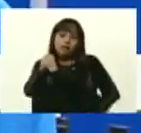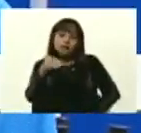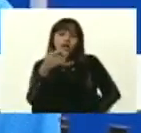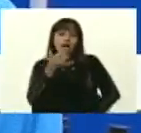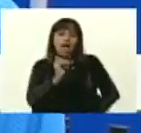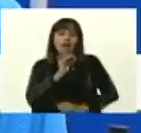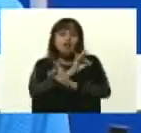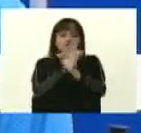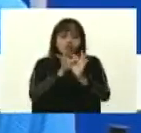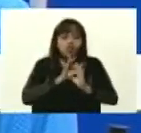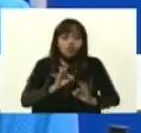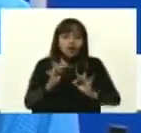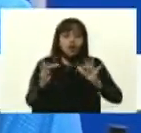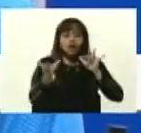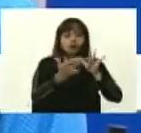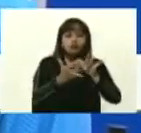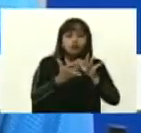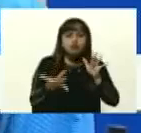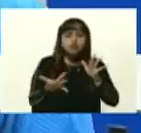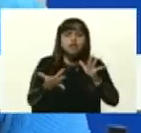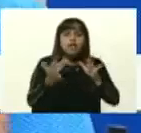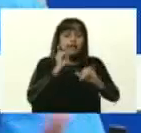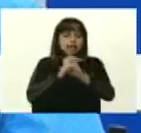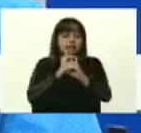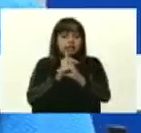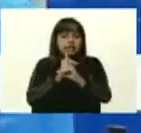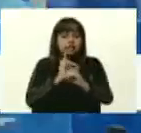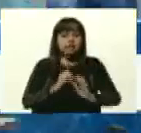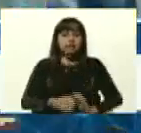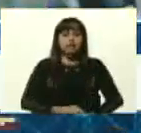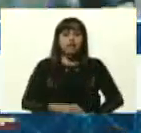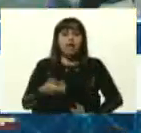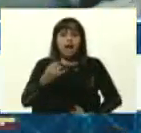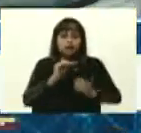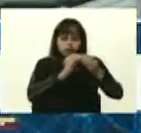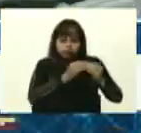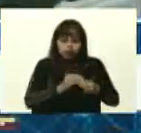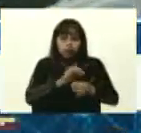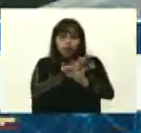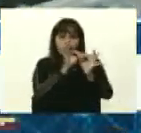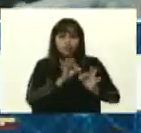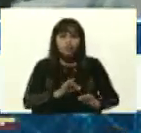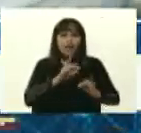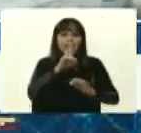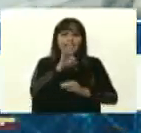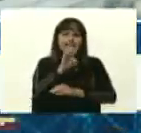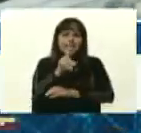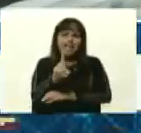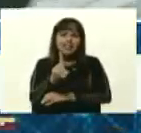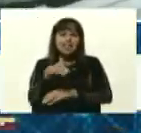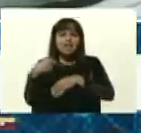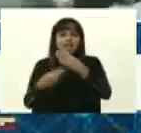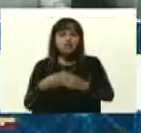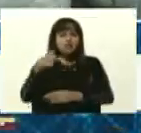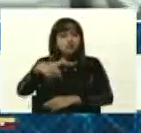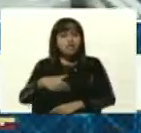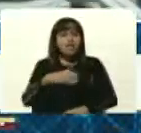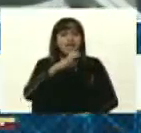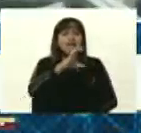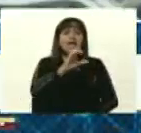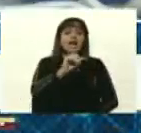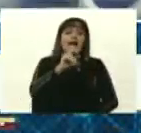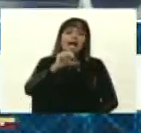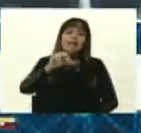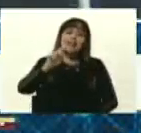incluye función de conexión inalámbrica, fue configurado bajo los parámetros de red de la CANTE-B y los